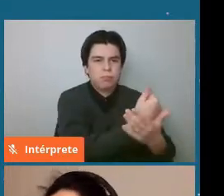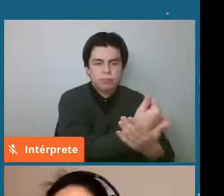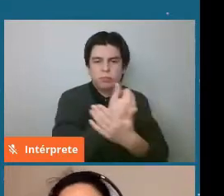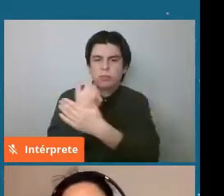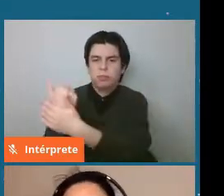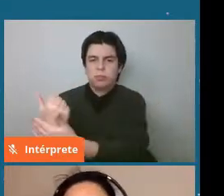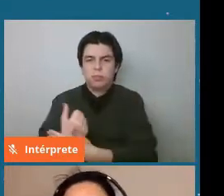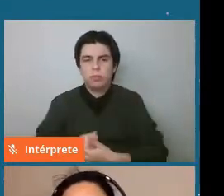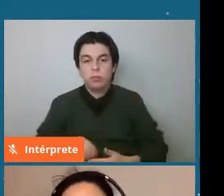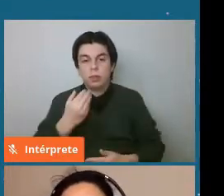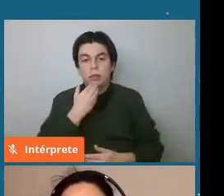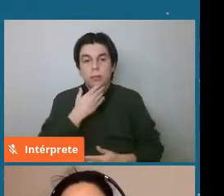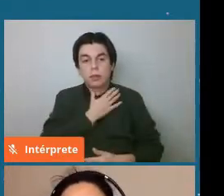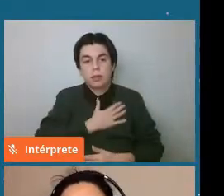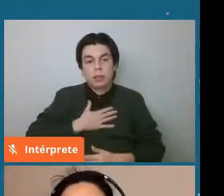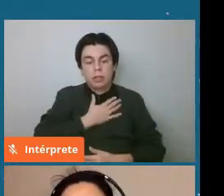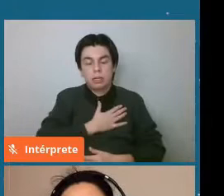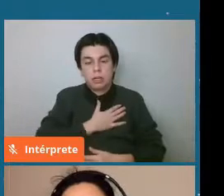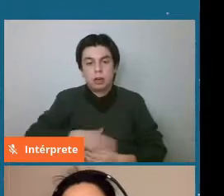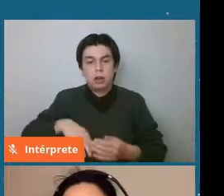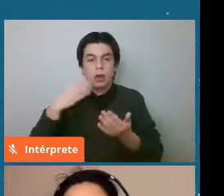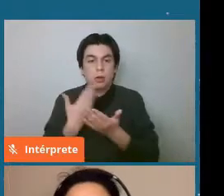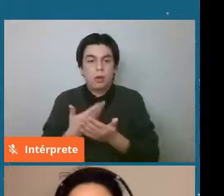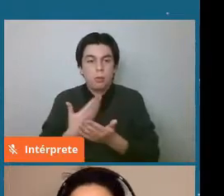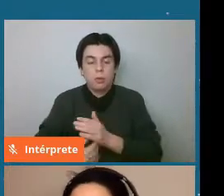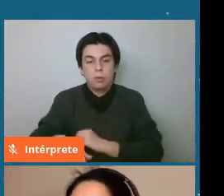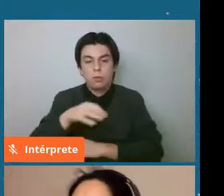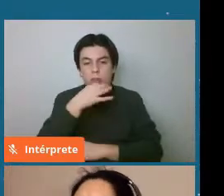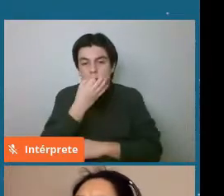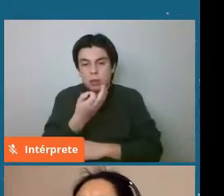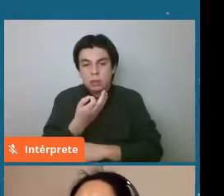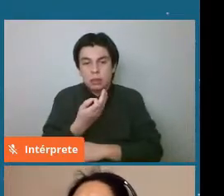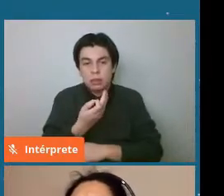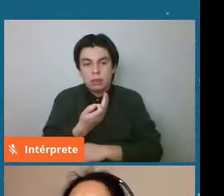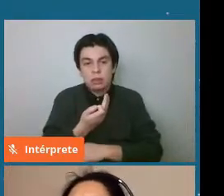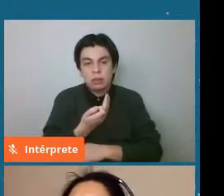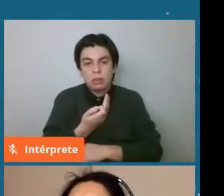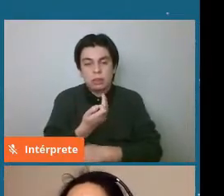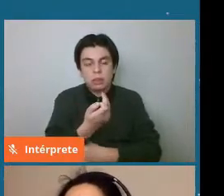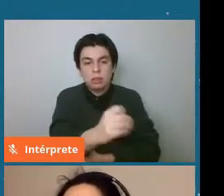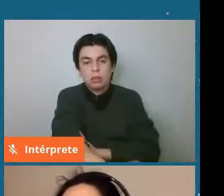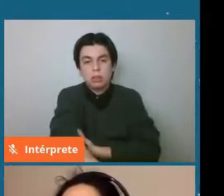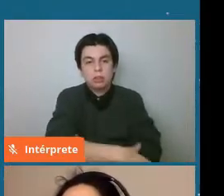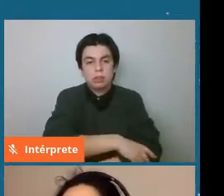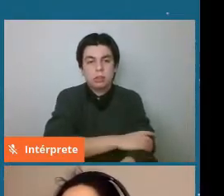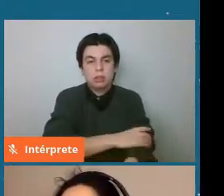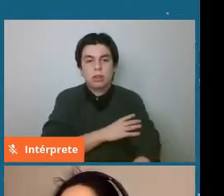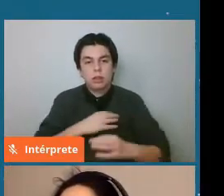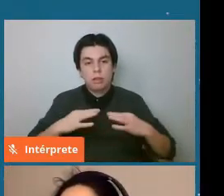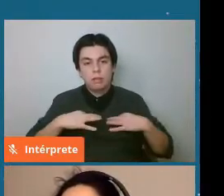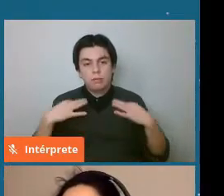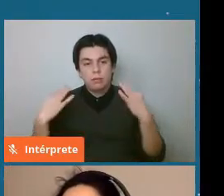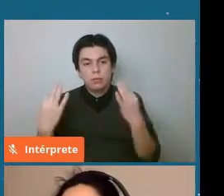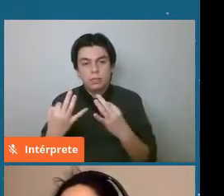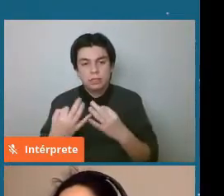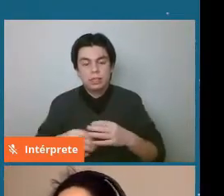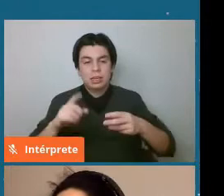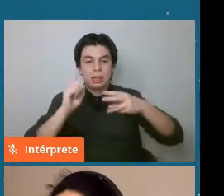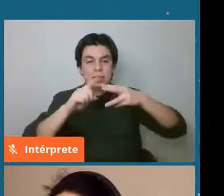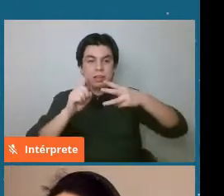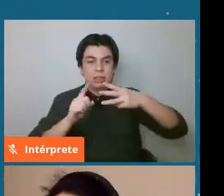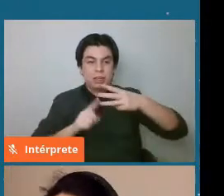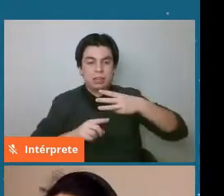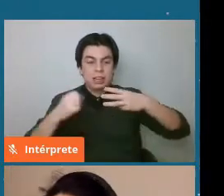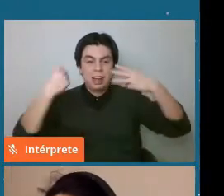también quiero aprovechar de felicitar a los tres ganadores del